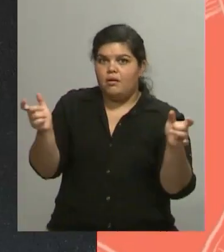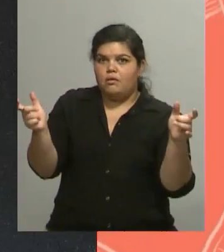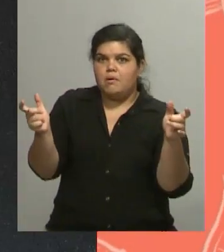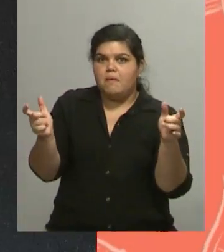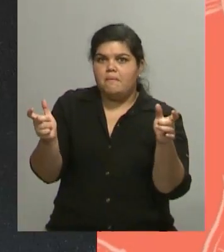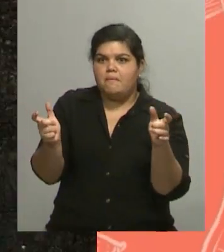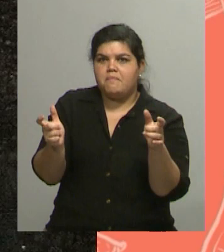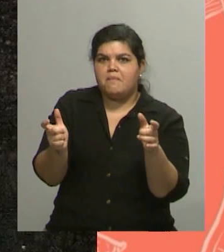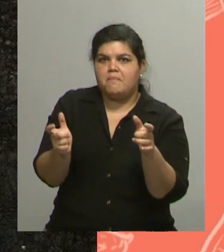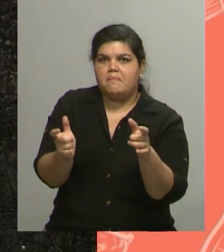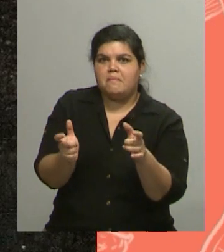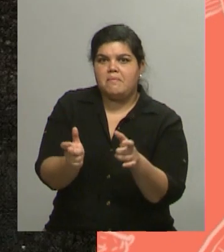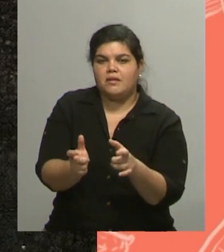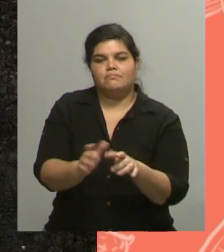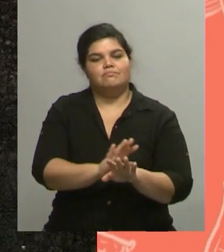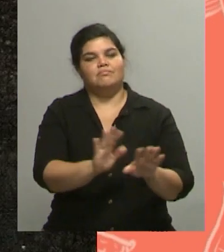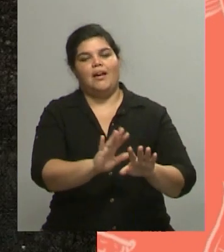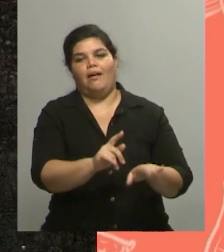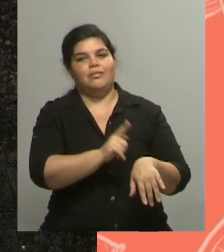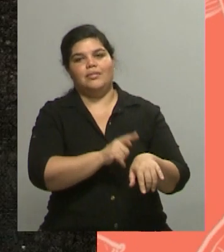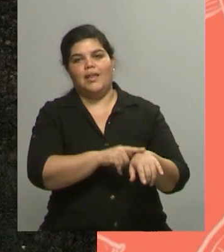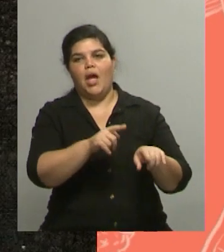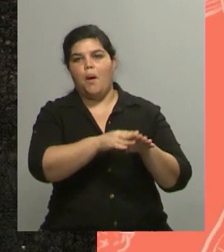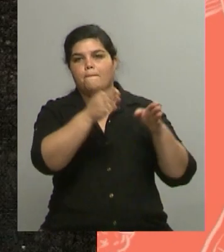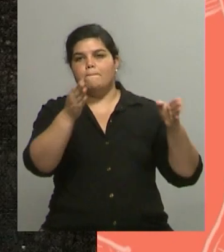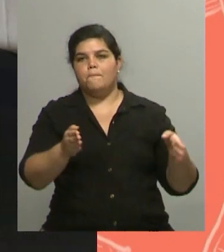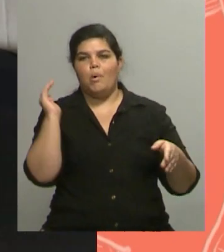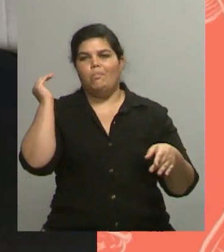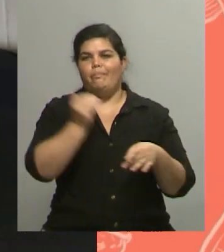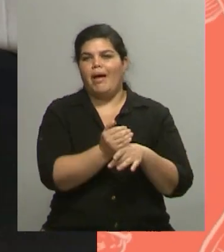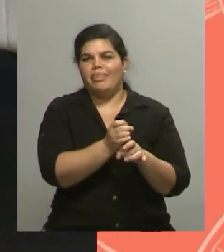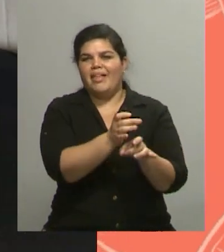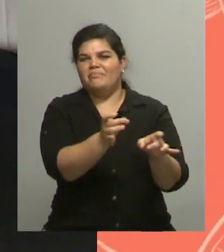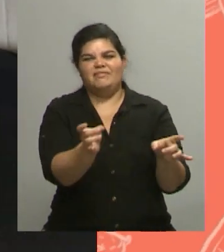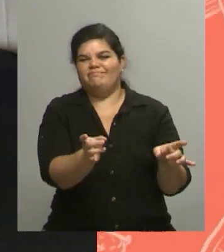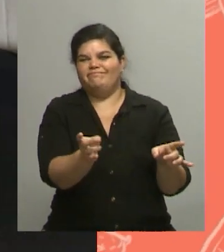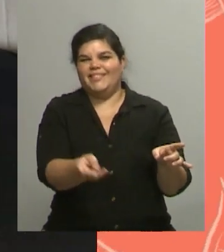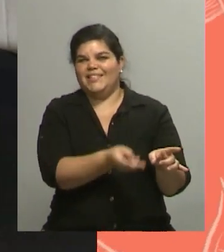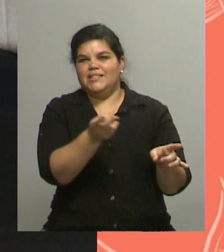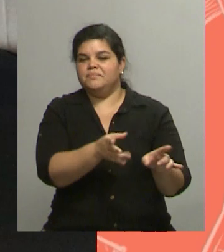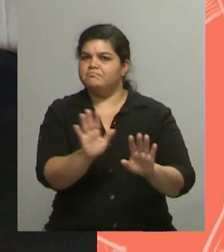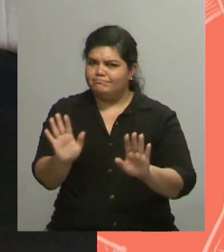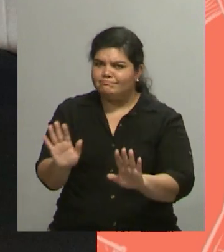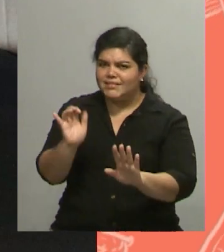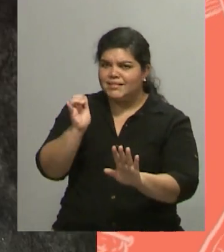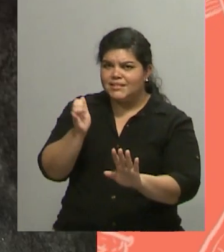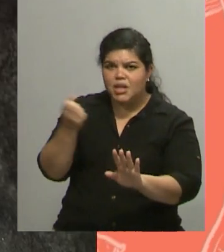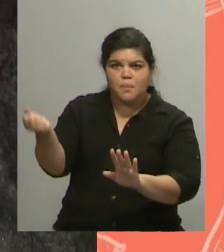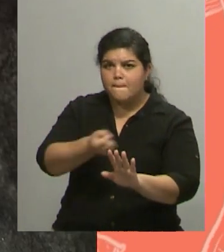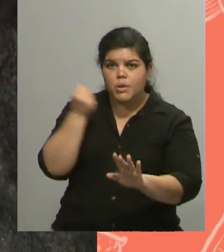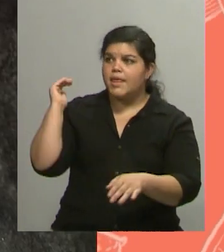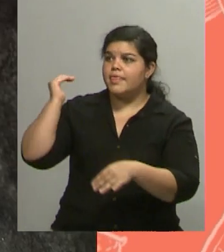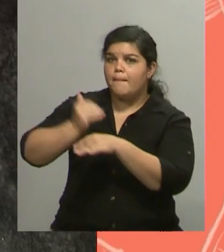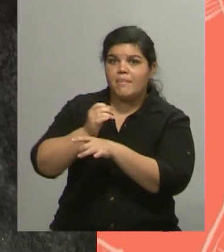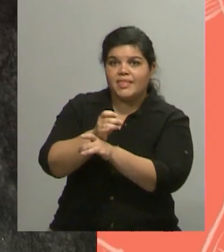fue como, no cuenta, pero bueno. No, cuenta, porque en realidad, si bien no podíamos dictar